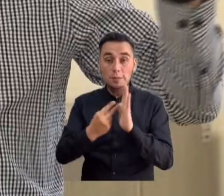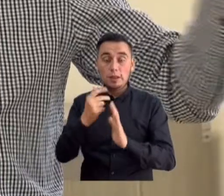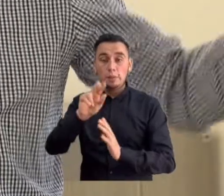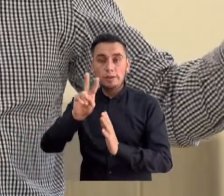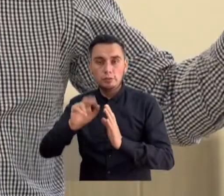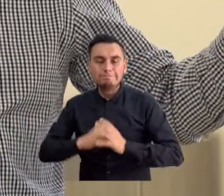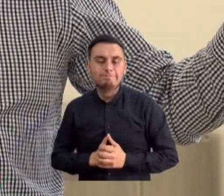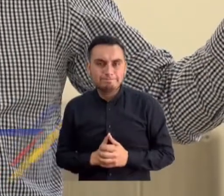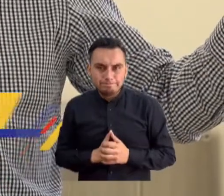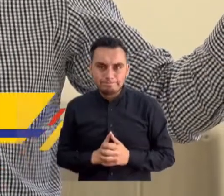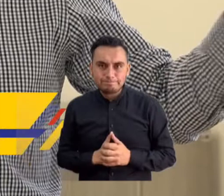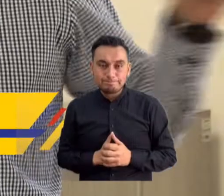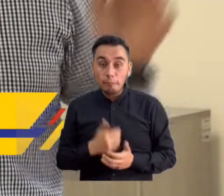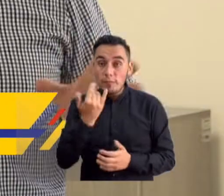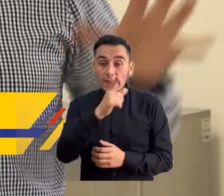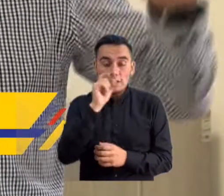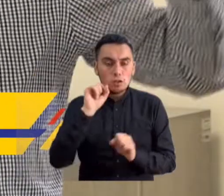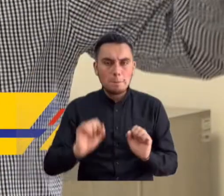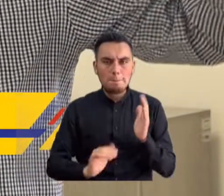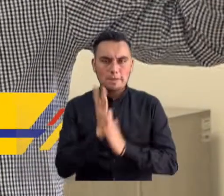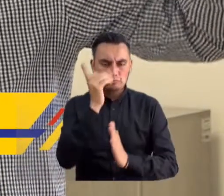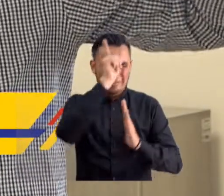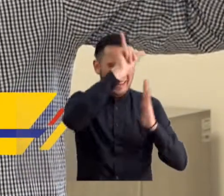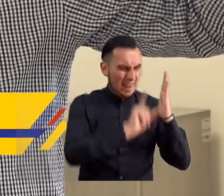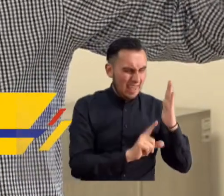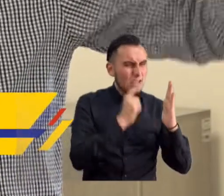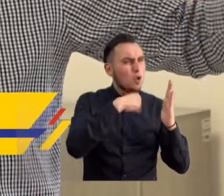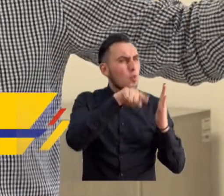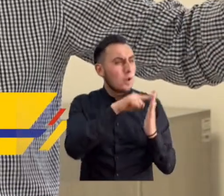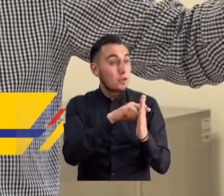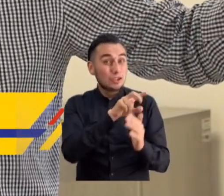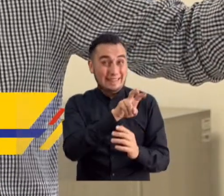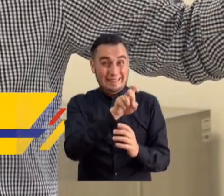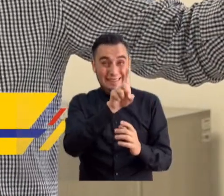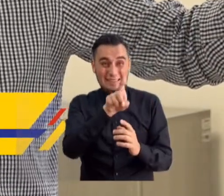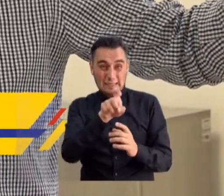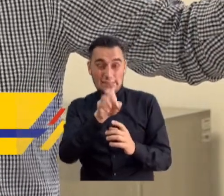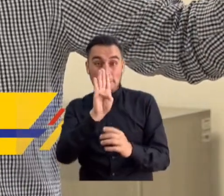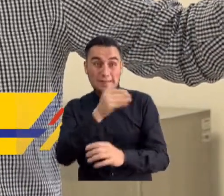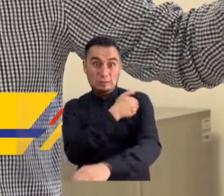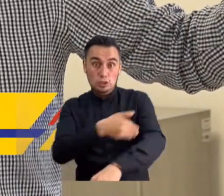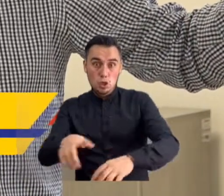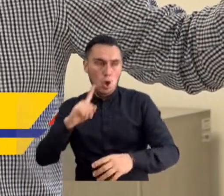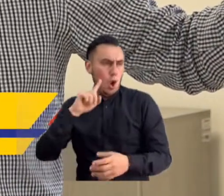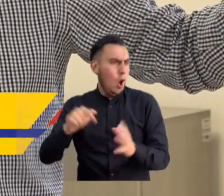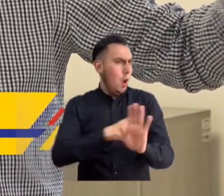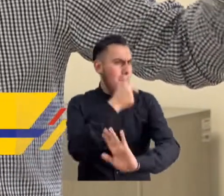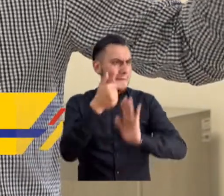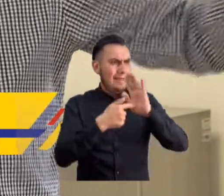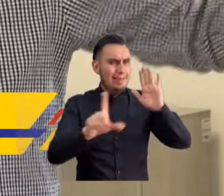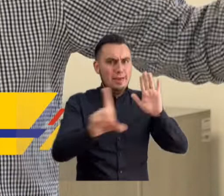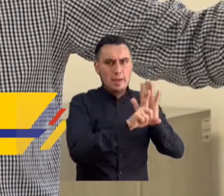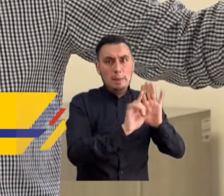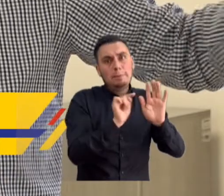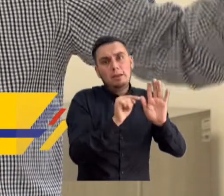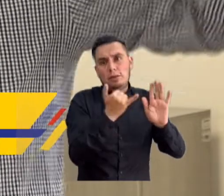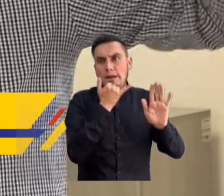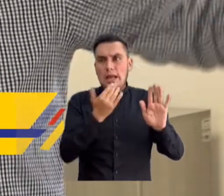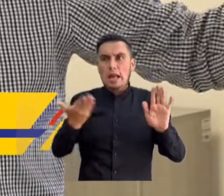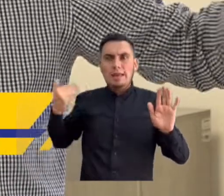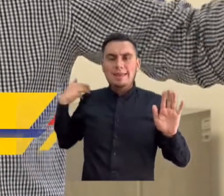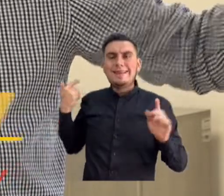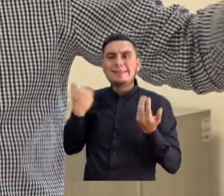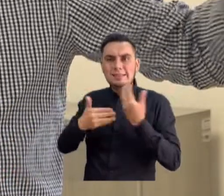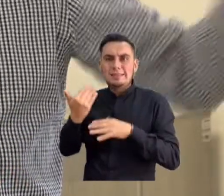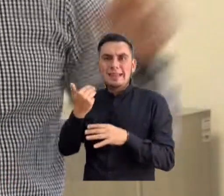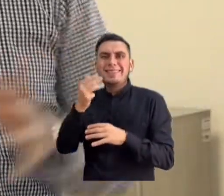Cuando se creó la ley de víctimas los cálculos hablaban de 76 billones de pesos que iba a costar toda la ley pero es que en ese momento habían